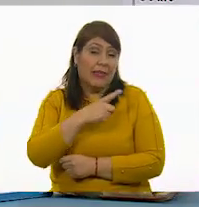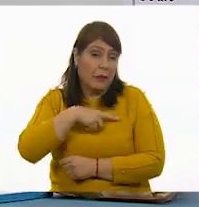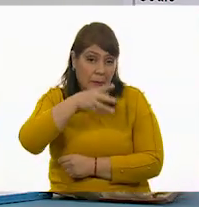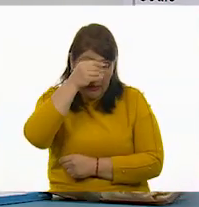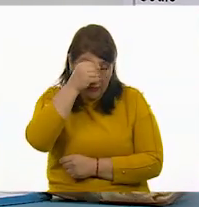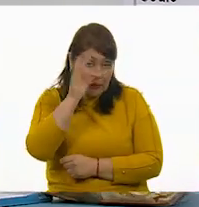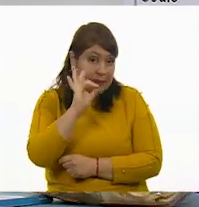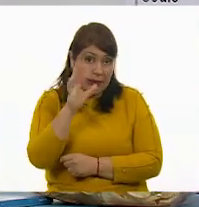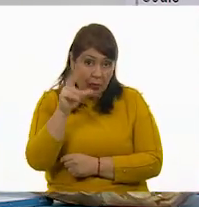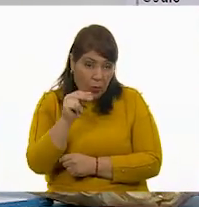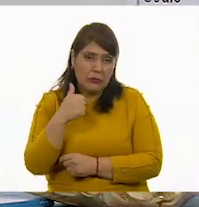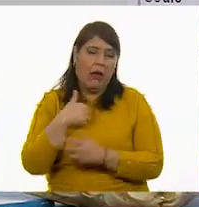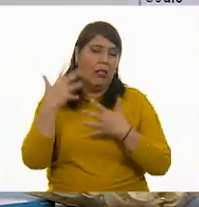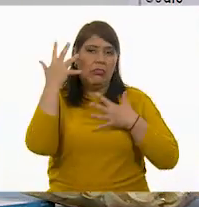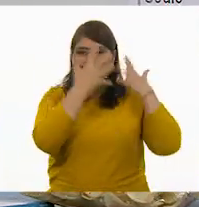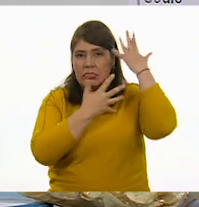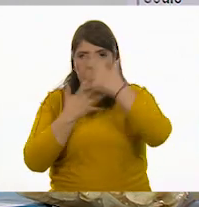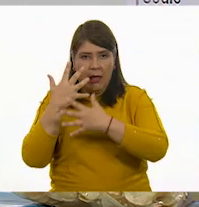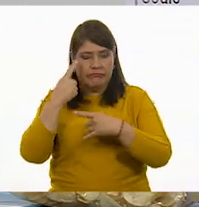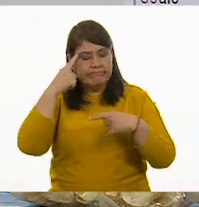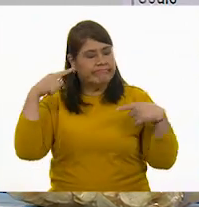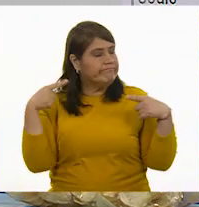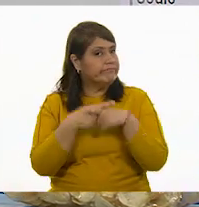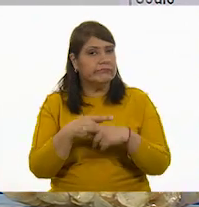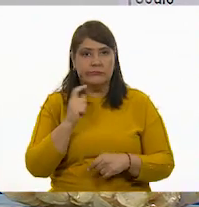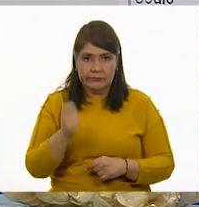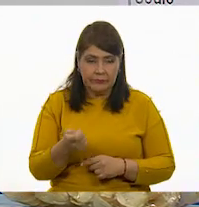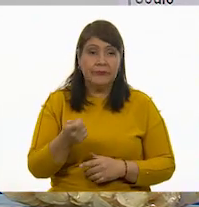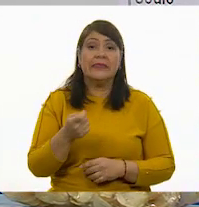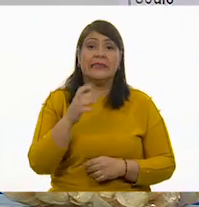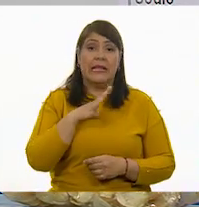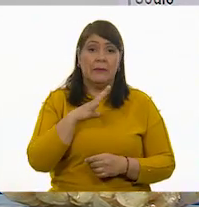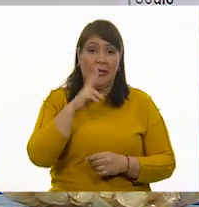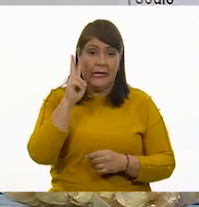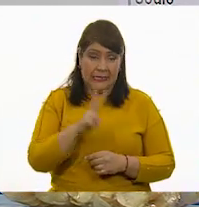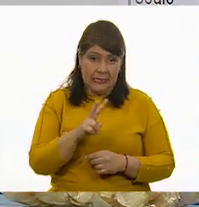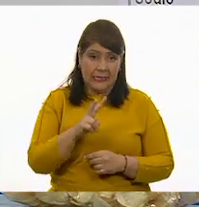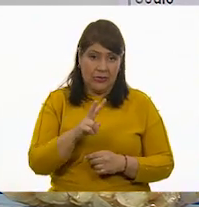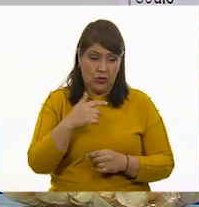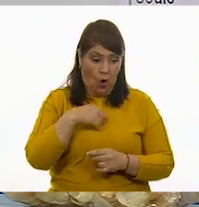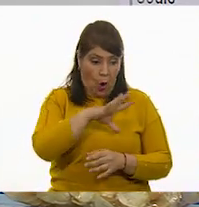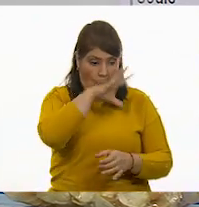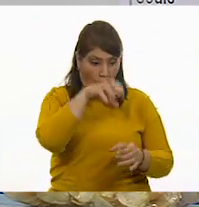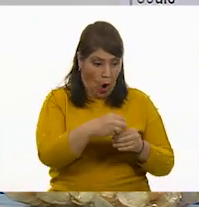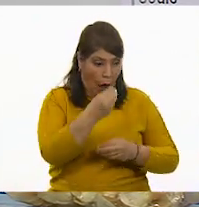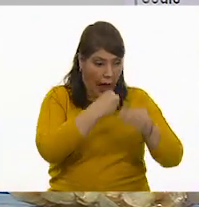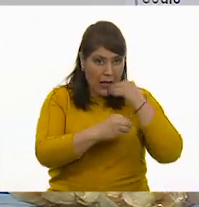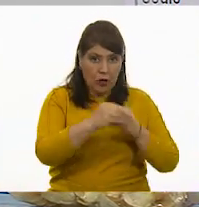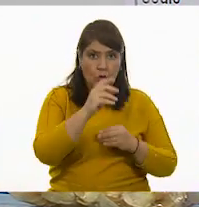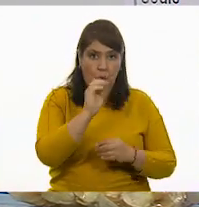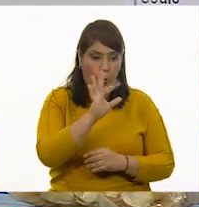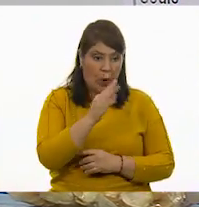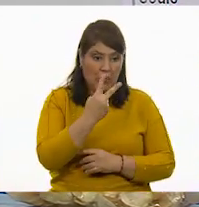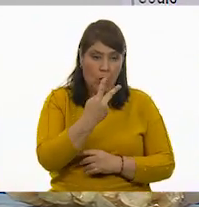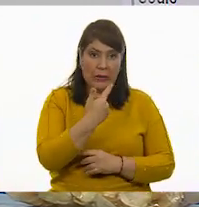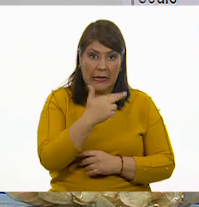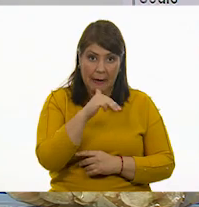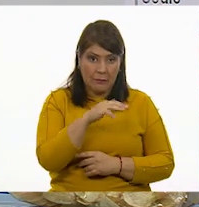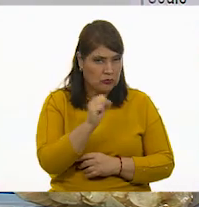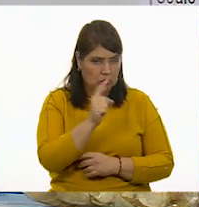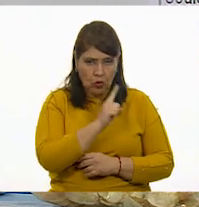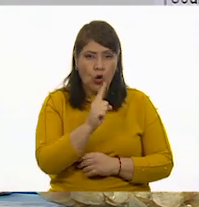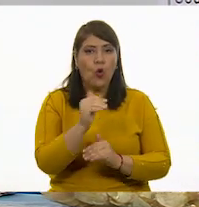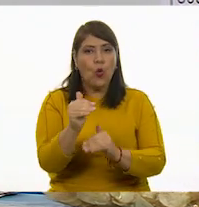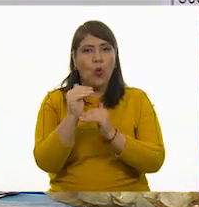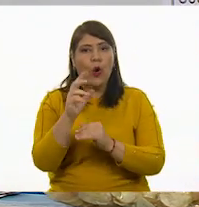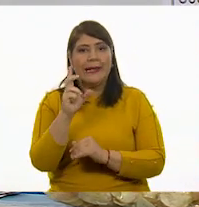me voy a confundir. Una porción debe de ser de 30 gramos. Muy bien. Y la bolsita trae 42. Quiere decir que